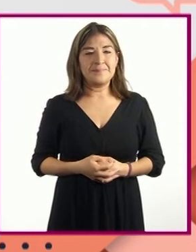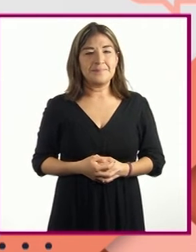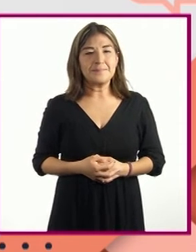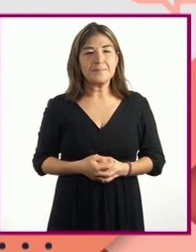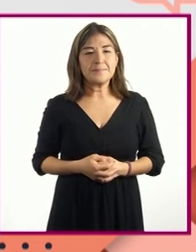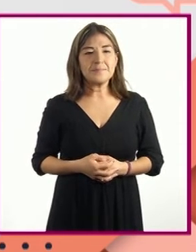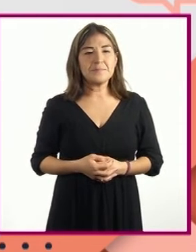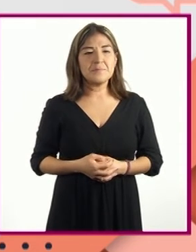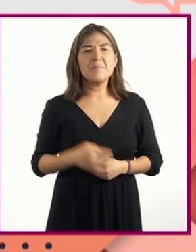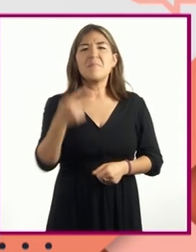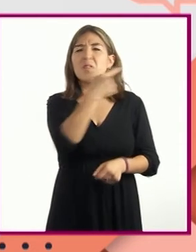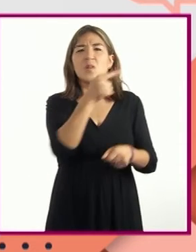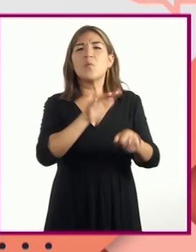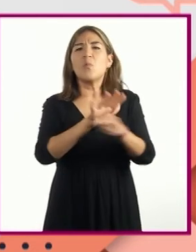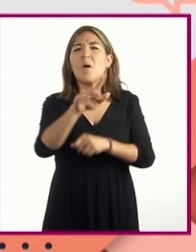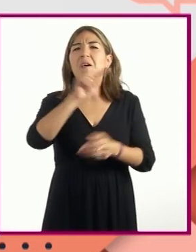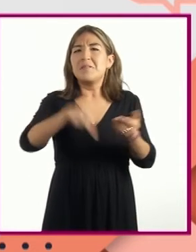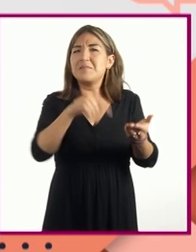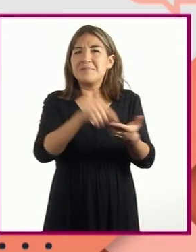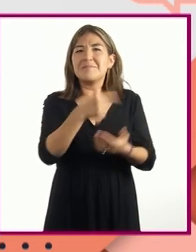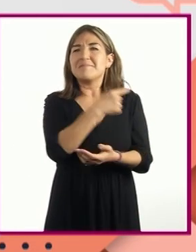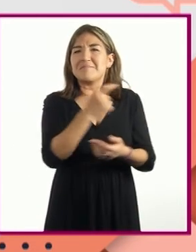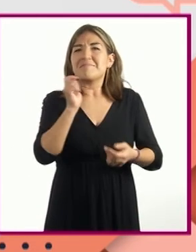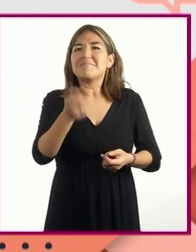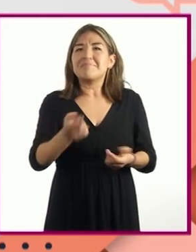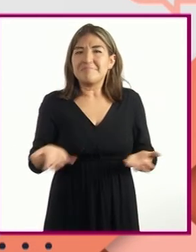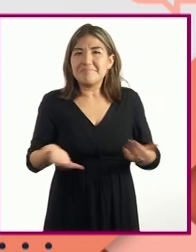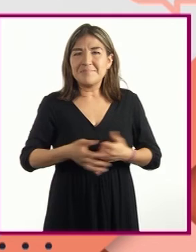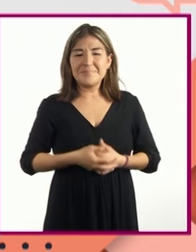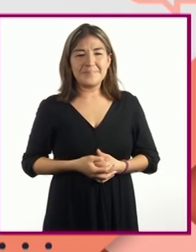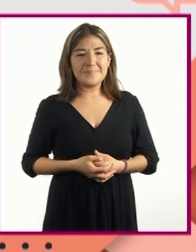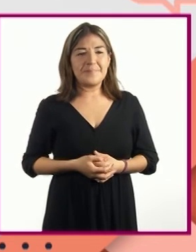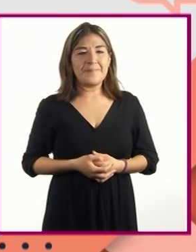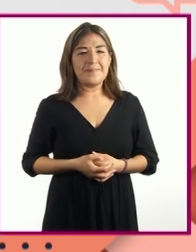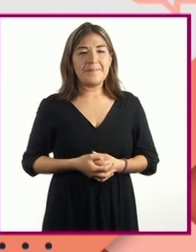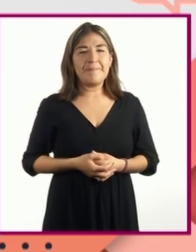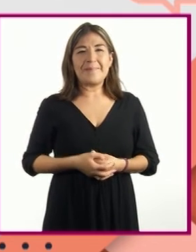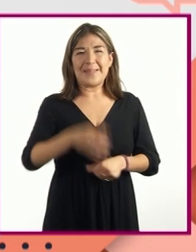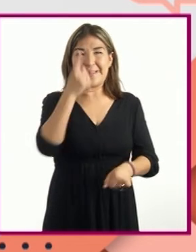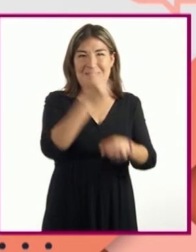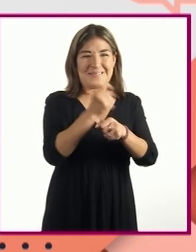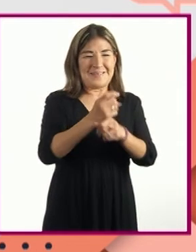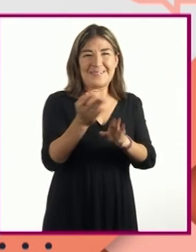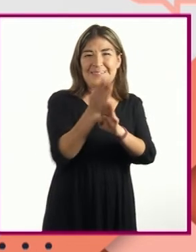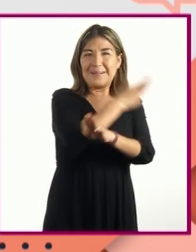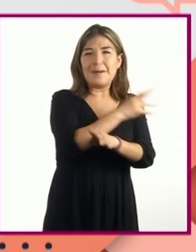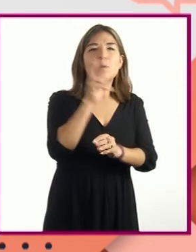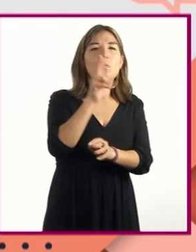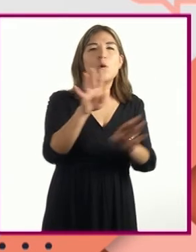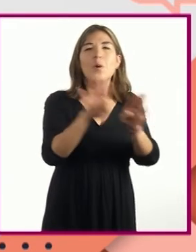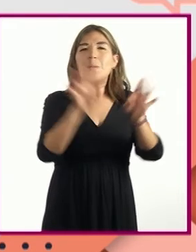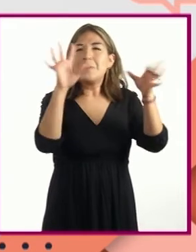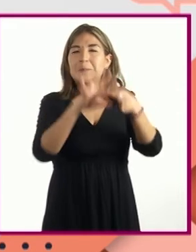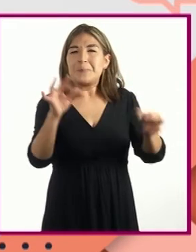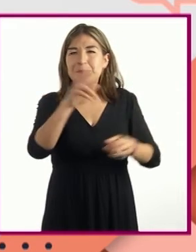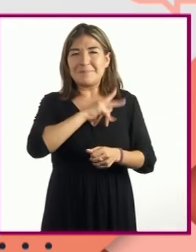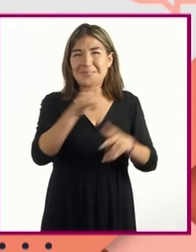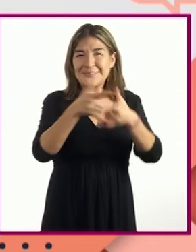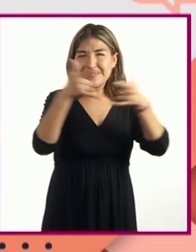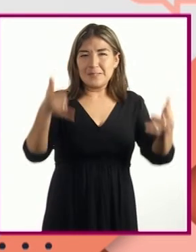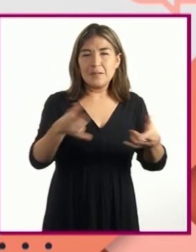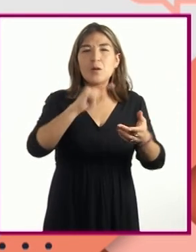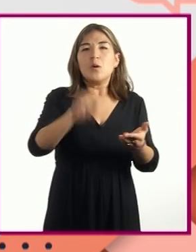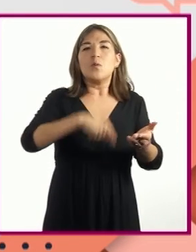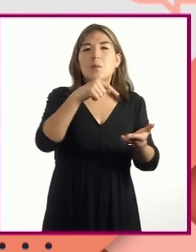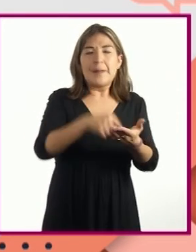¿cuál será el espacio donde se desarrolla? como el primer paso para ubicar mi narración en un espacio